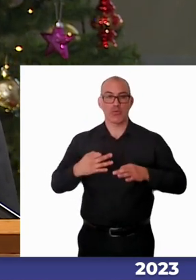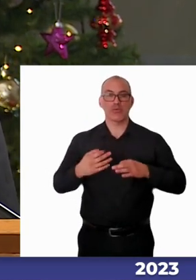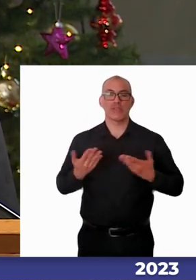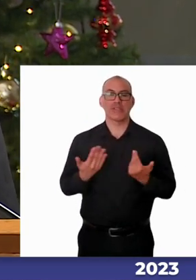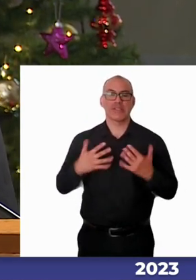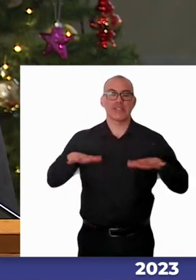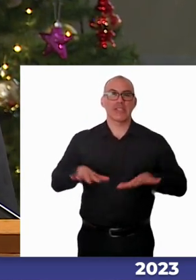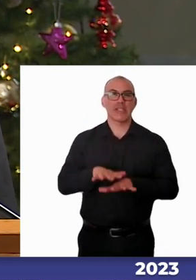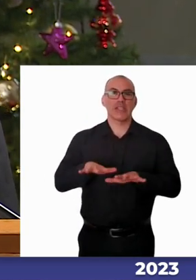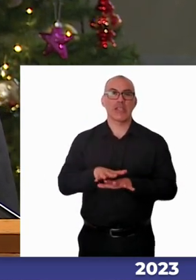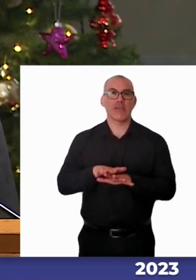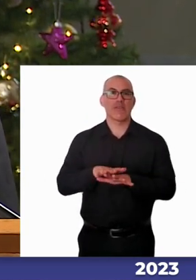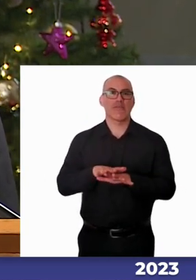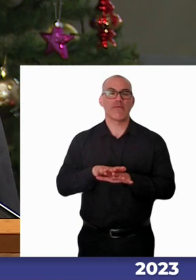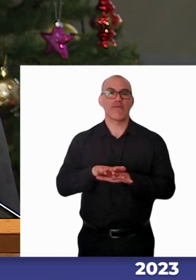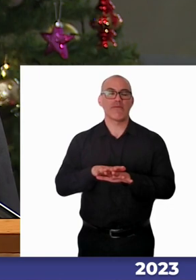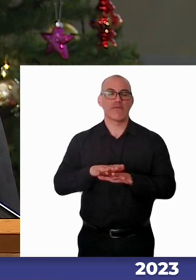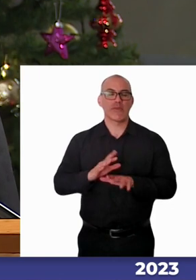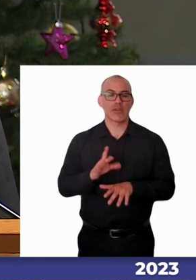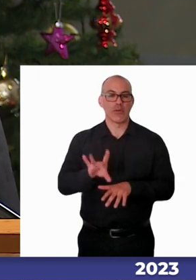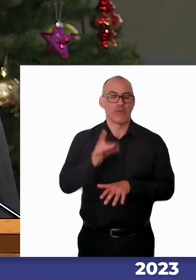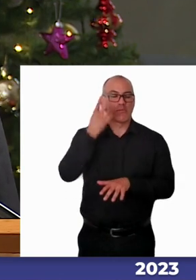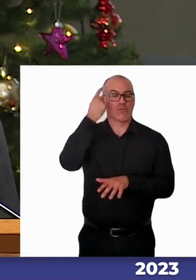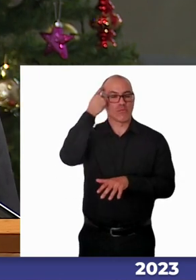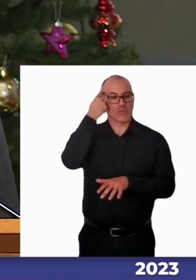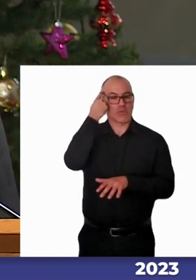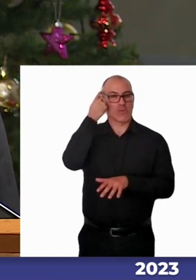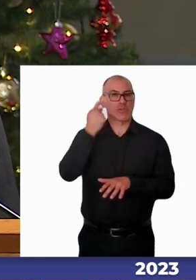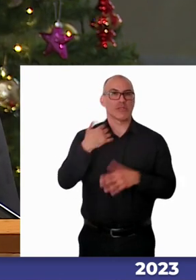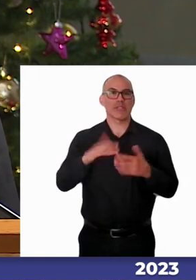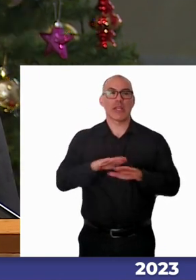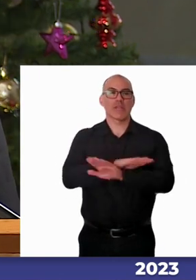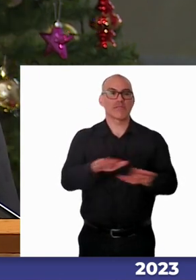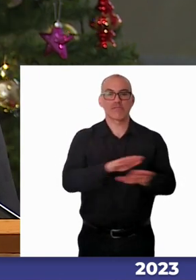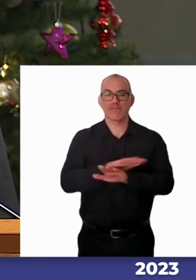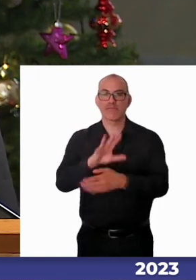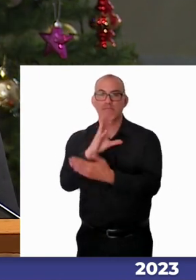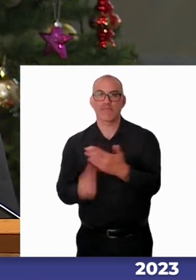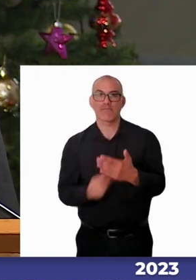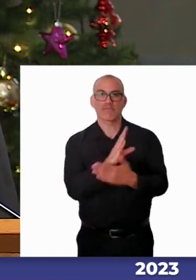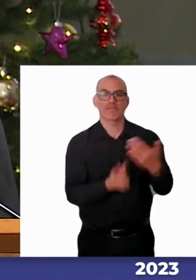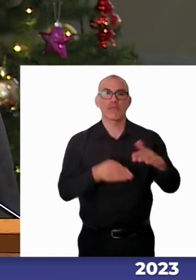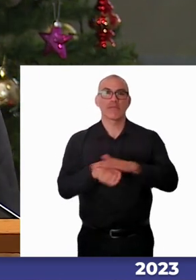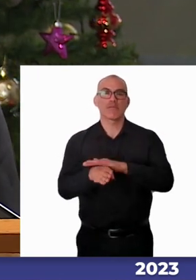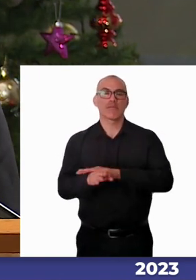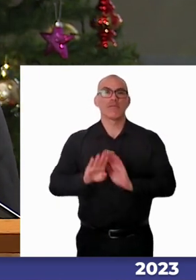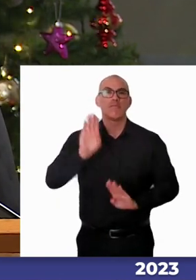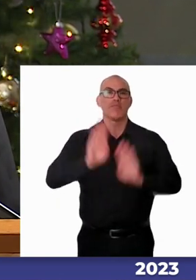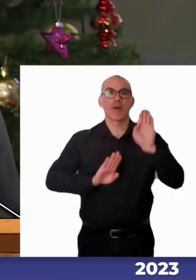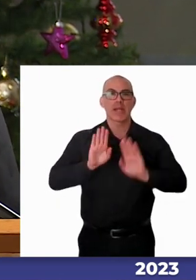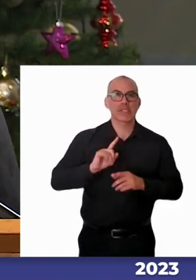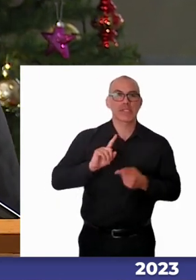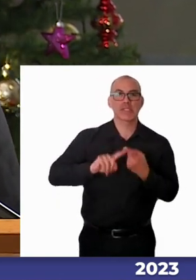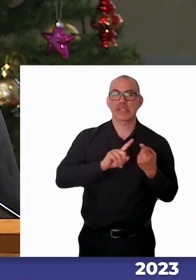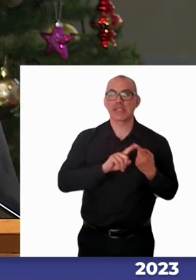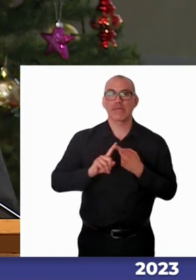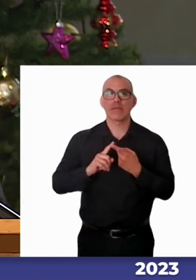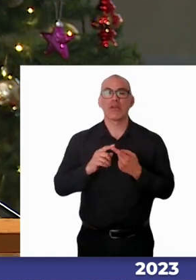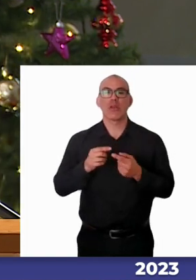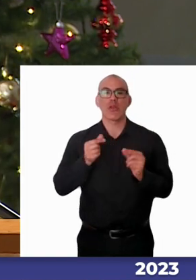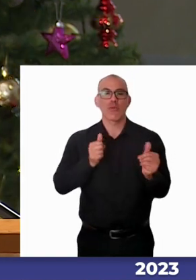mayores esfuerzos conscientes para eliminar las barreras de participación y acercarse a la accesibilidad universal.